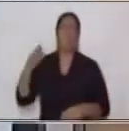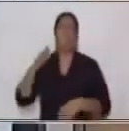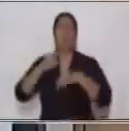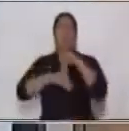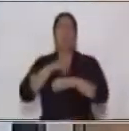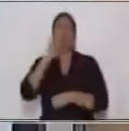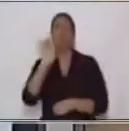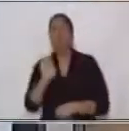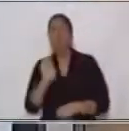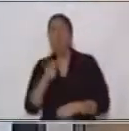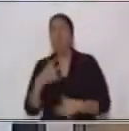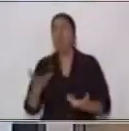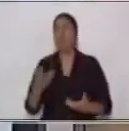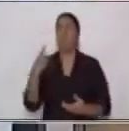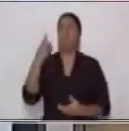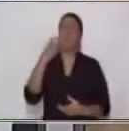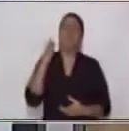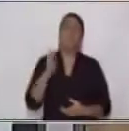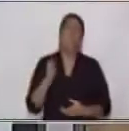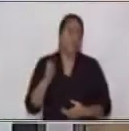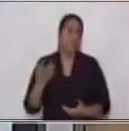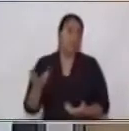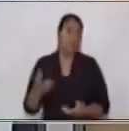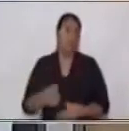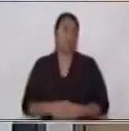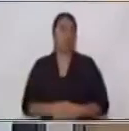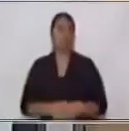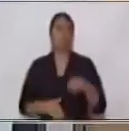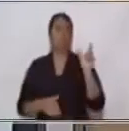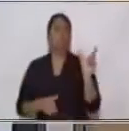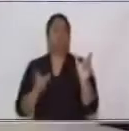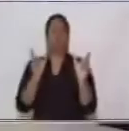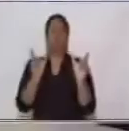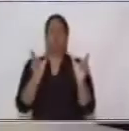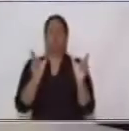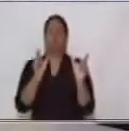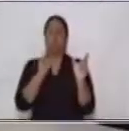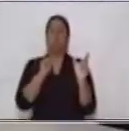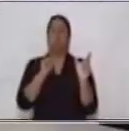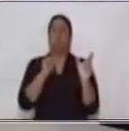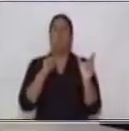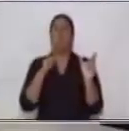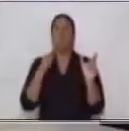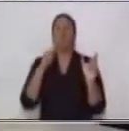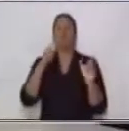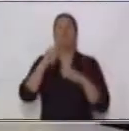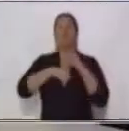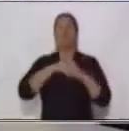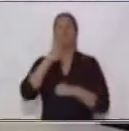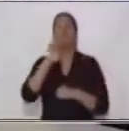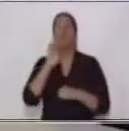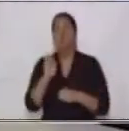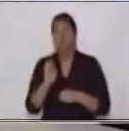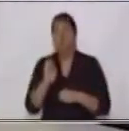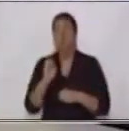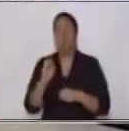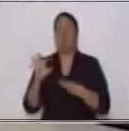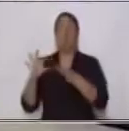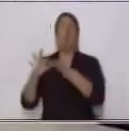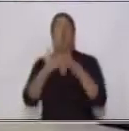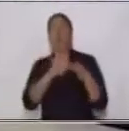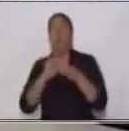podemos colocar se fue organizada fue organizada